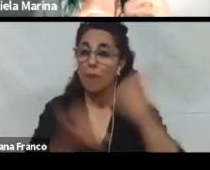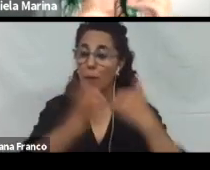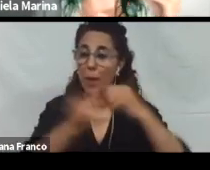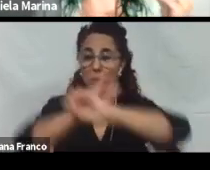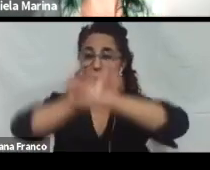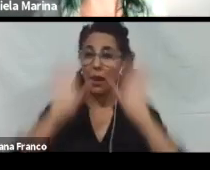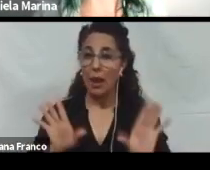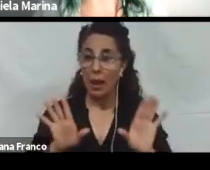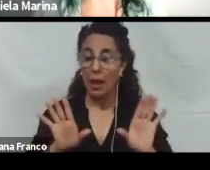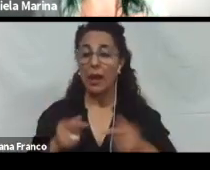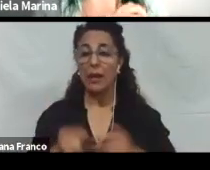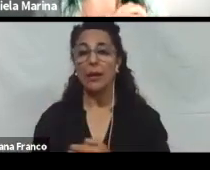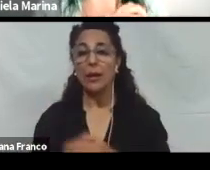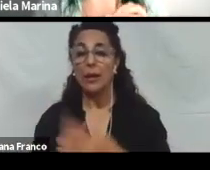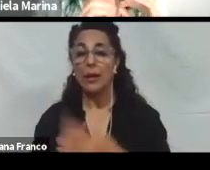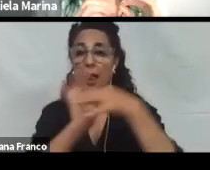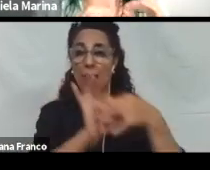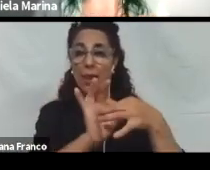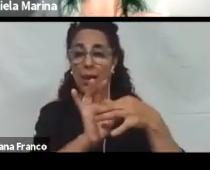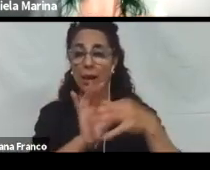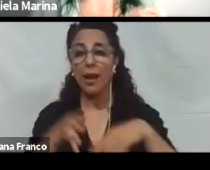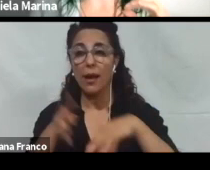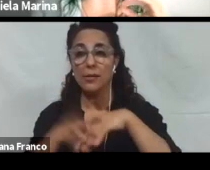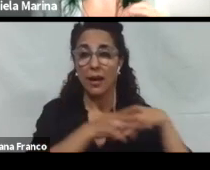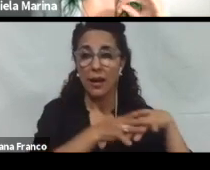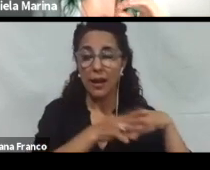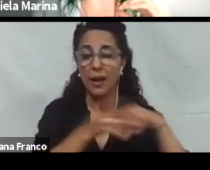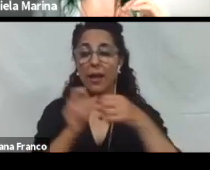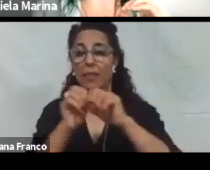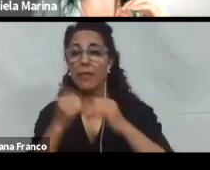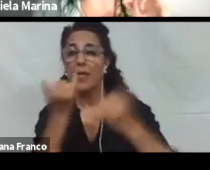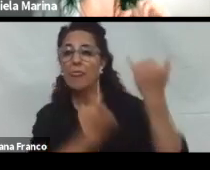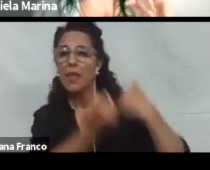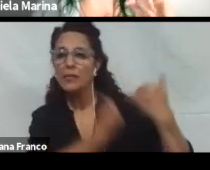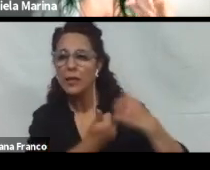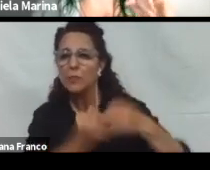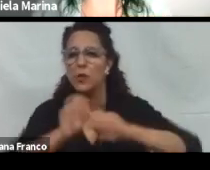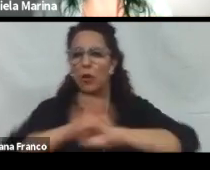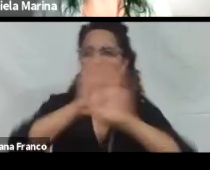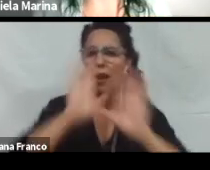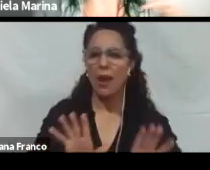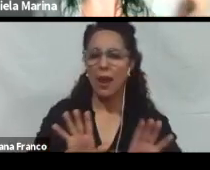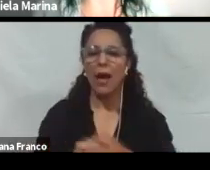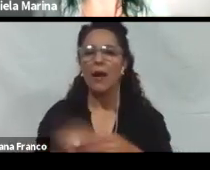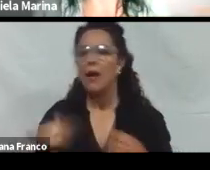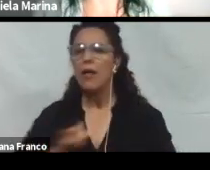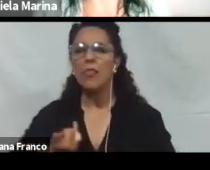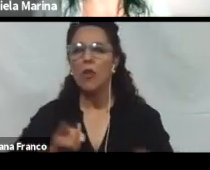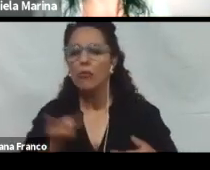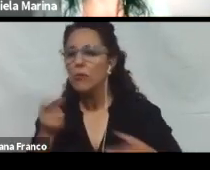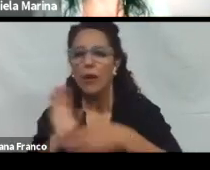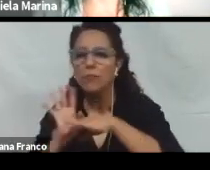y por ejemplo, también en sus enlaces, que sean los enlaces descriptivos de a dónde me va a enviar ese enlace.